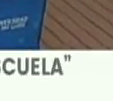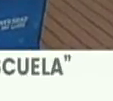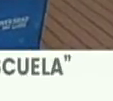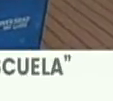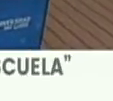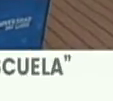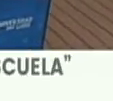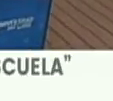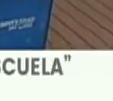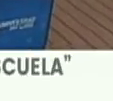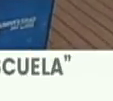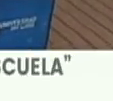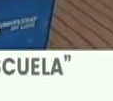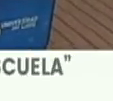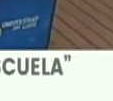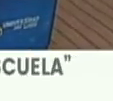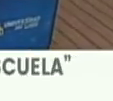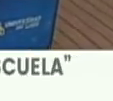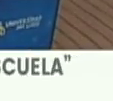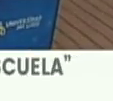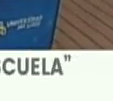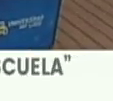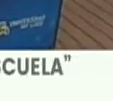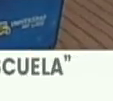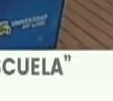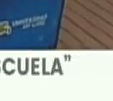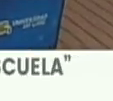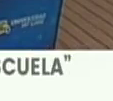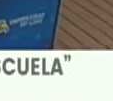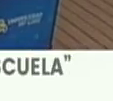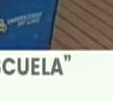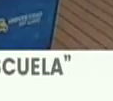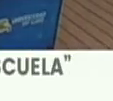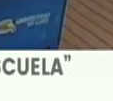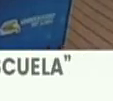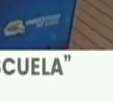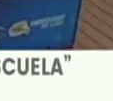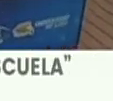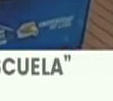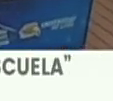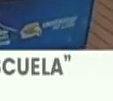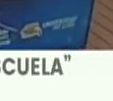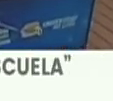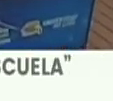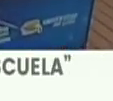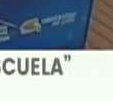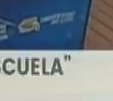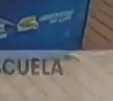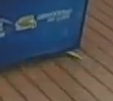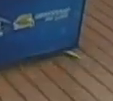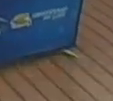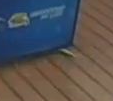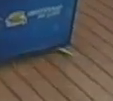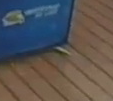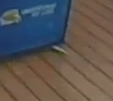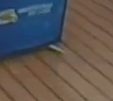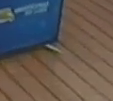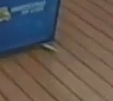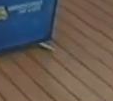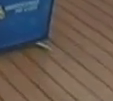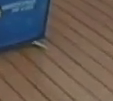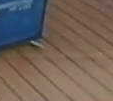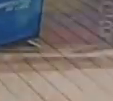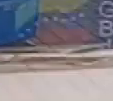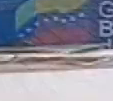Tan importante la educación. Dijimos hace un año, se está cumpliendo un año, cuando dijimos,